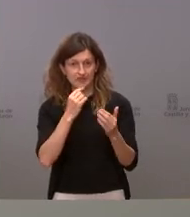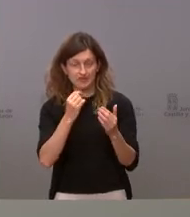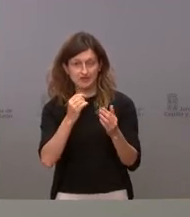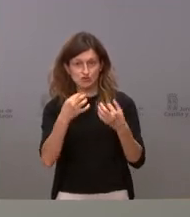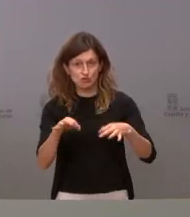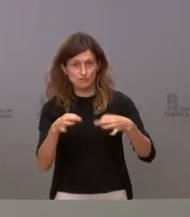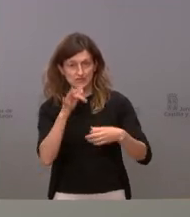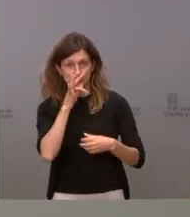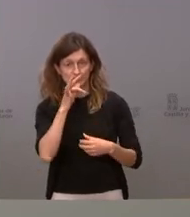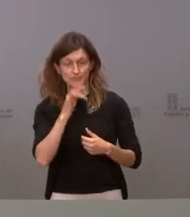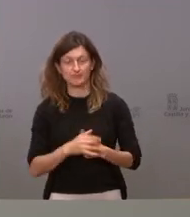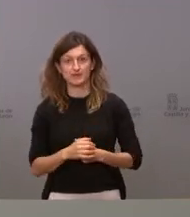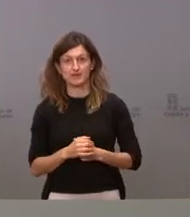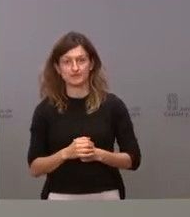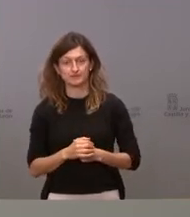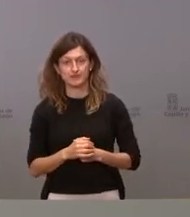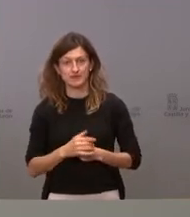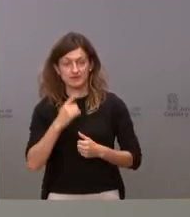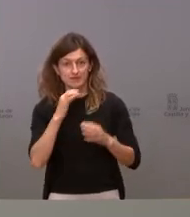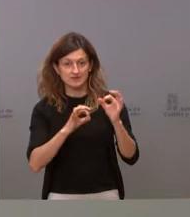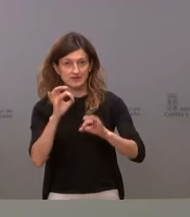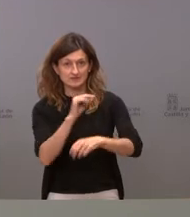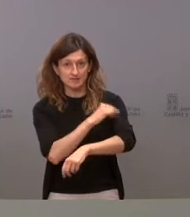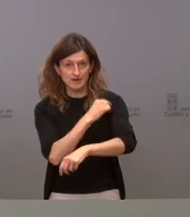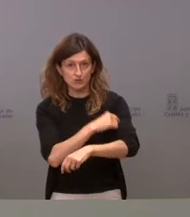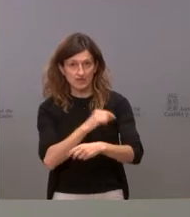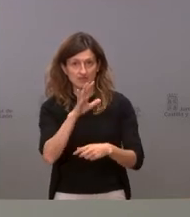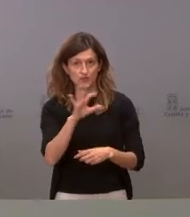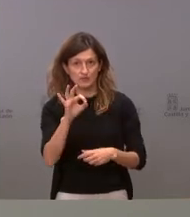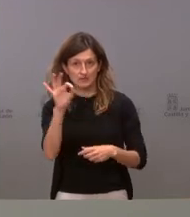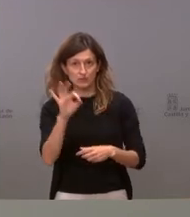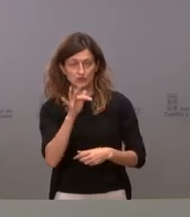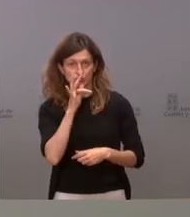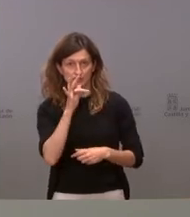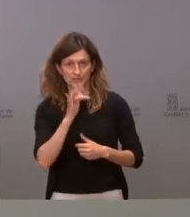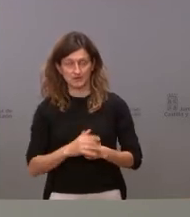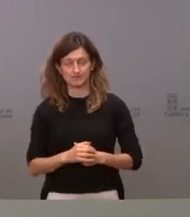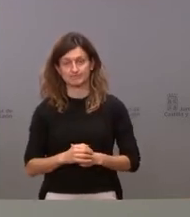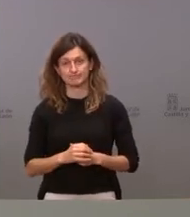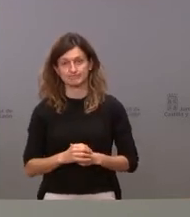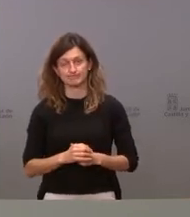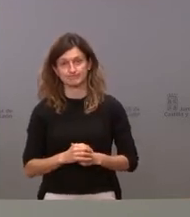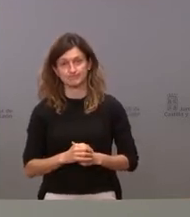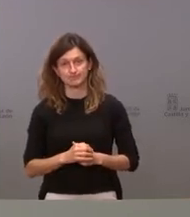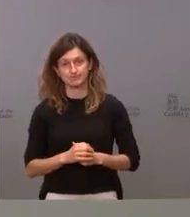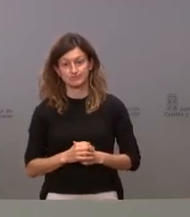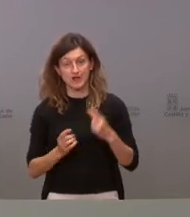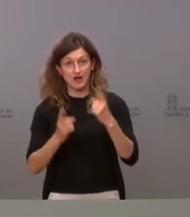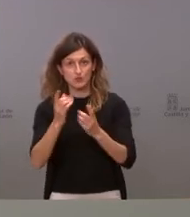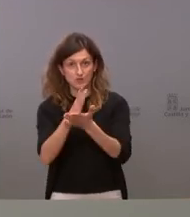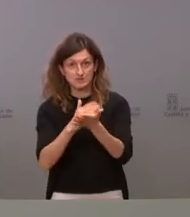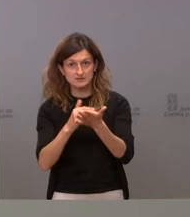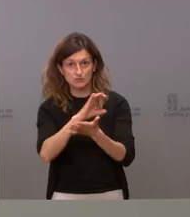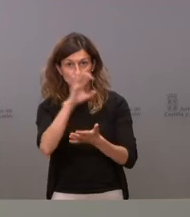normalidad y no se ha alcanzado la tasa de vacunación del 50%. En algunas comunidades